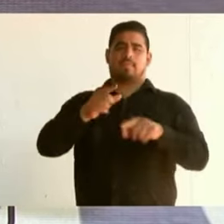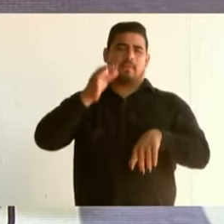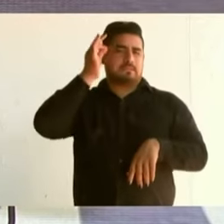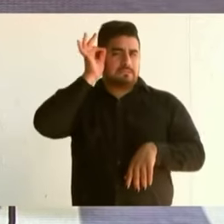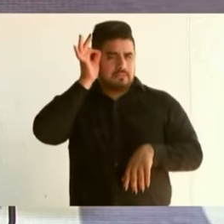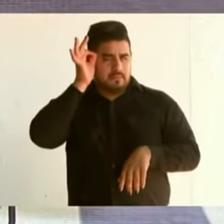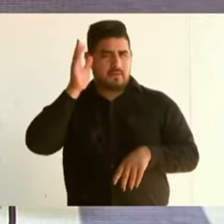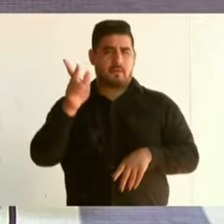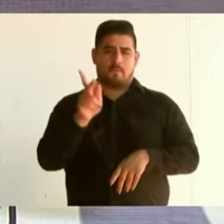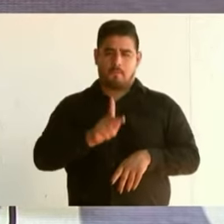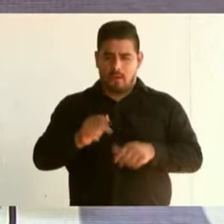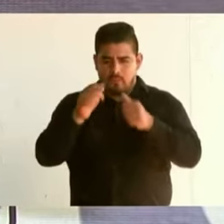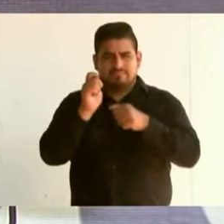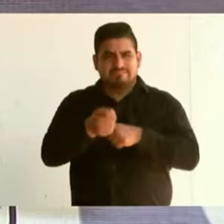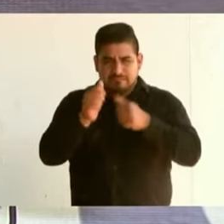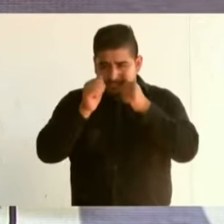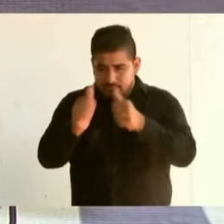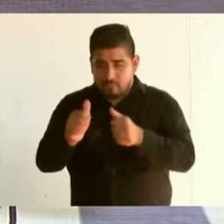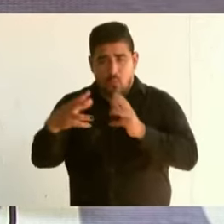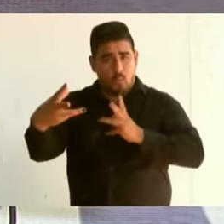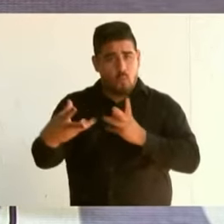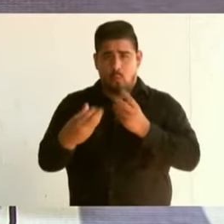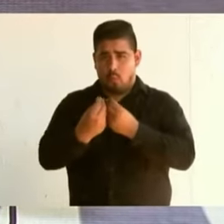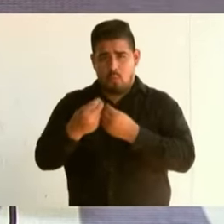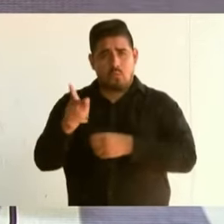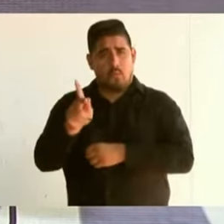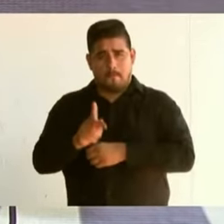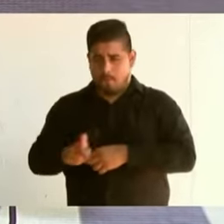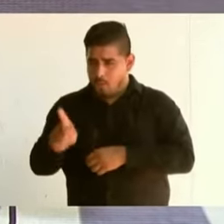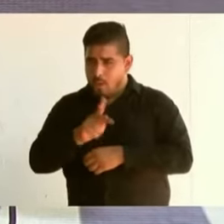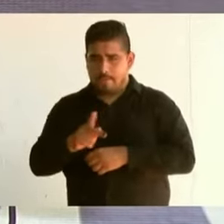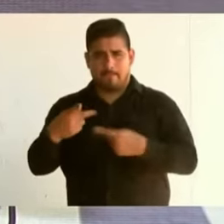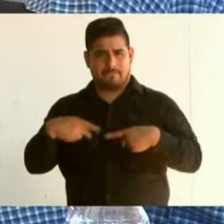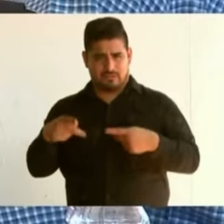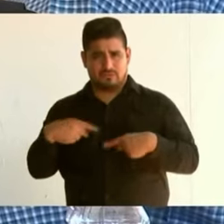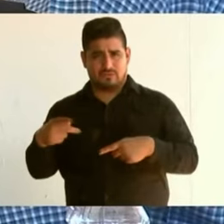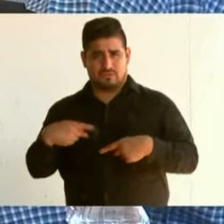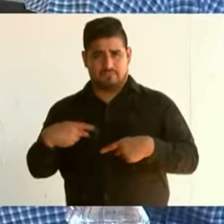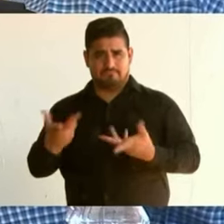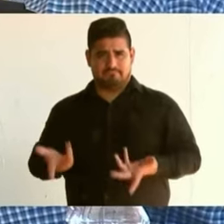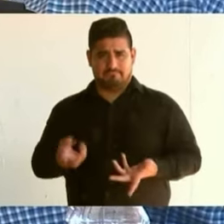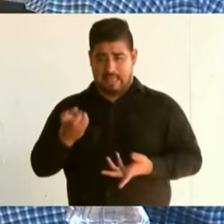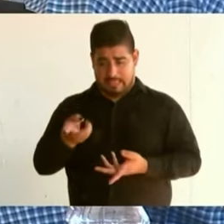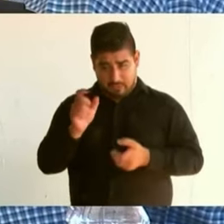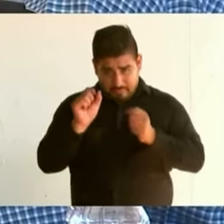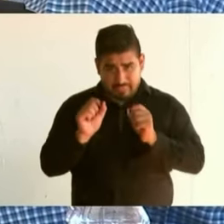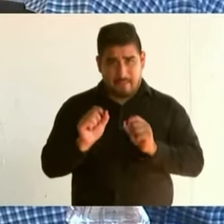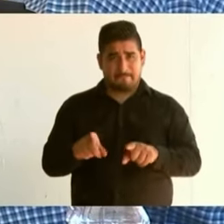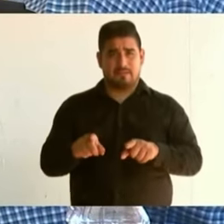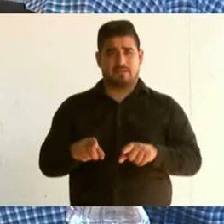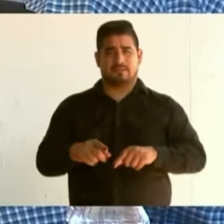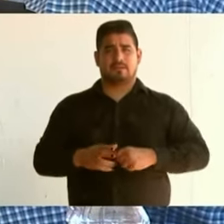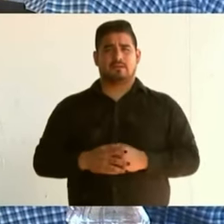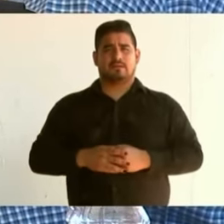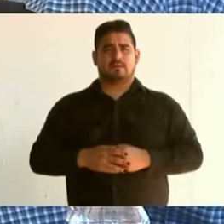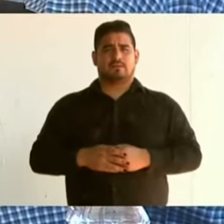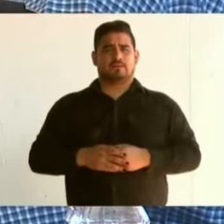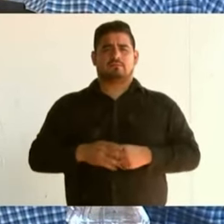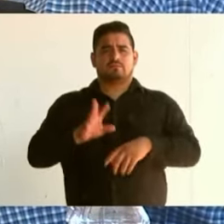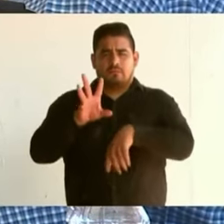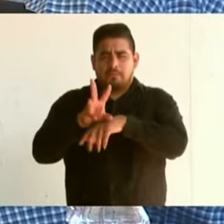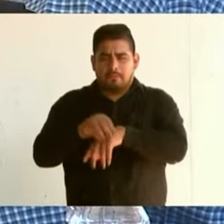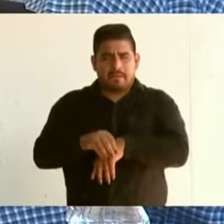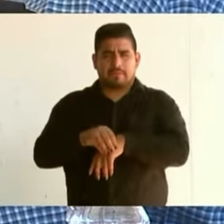decir, con el pueblo todo, sin el pueblo nada. Y también no permitir